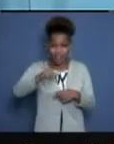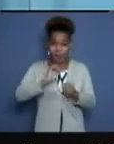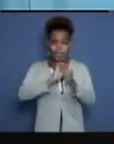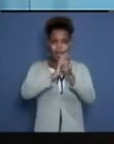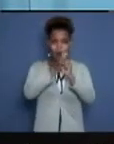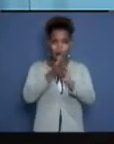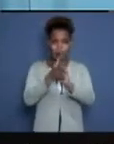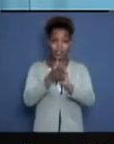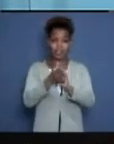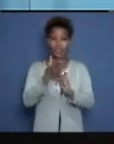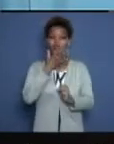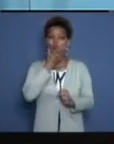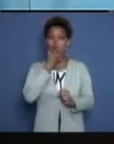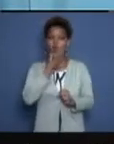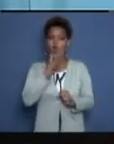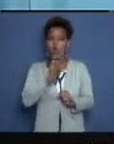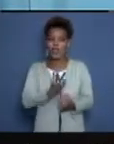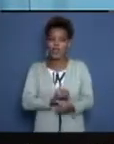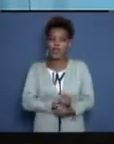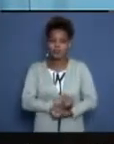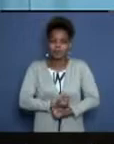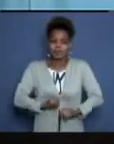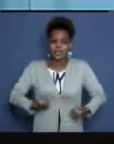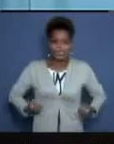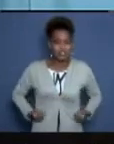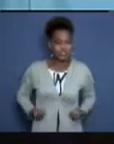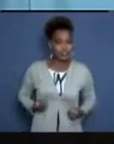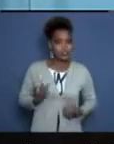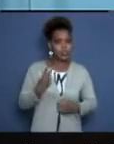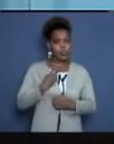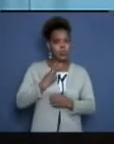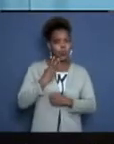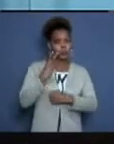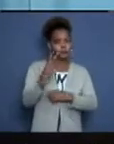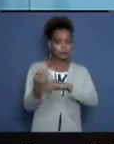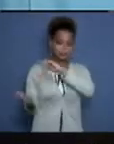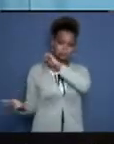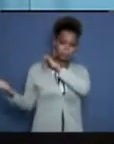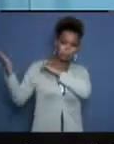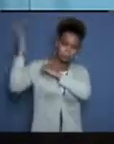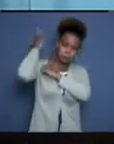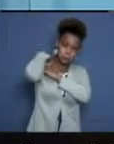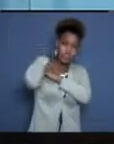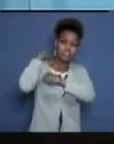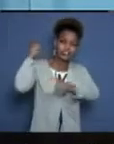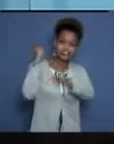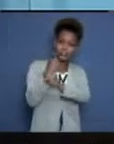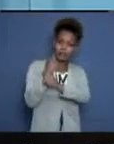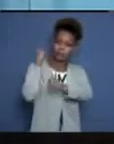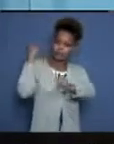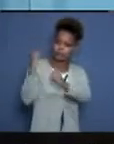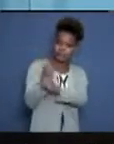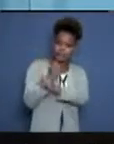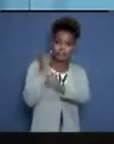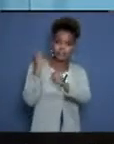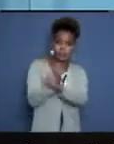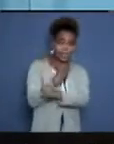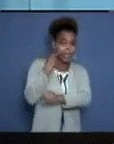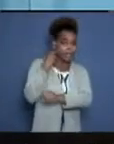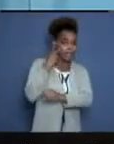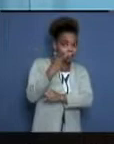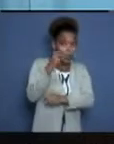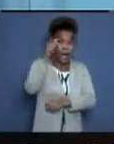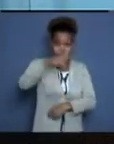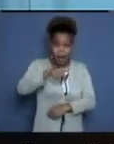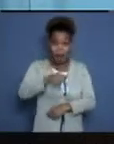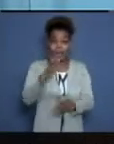todo el país, voluntariamente en centros de aislamiento, en instituciones que atienden casos positivos. Y ahora los estudiantes